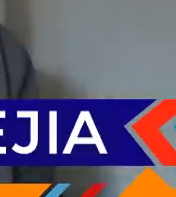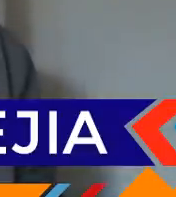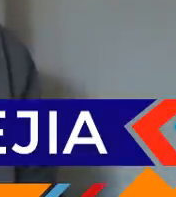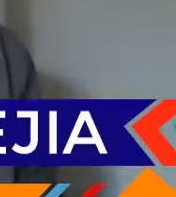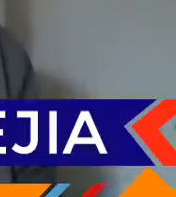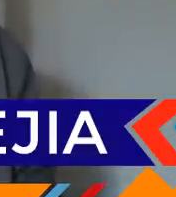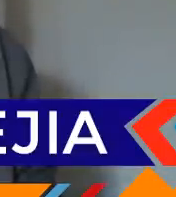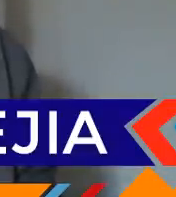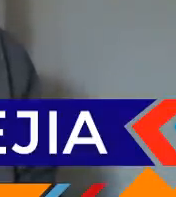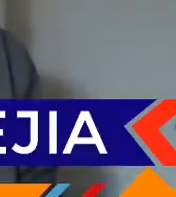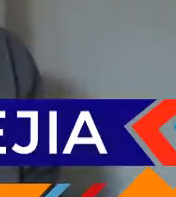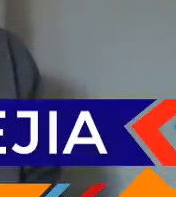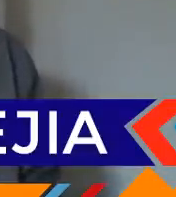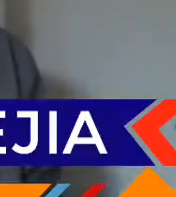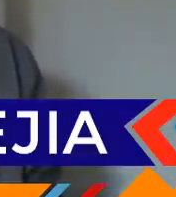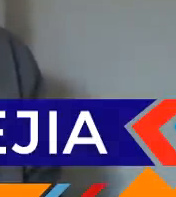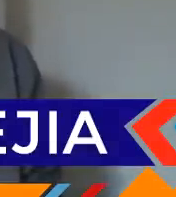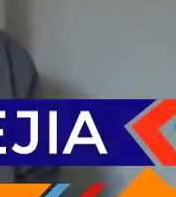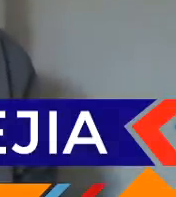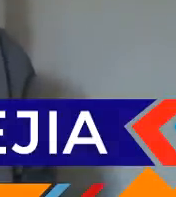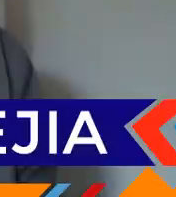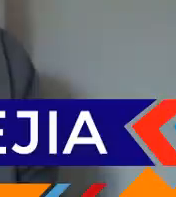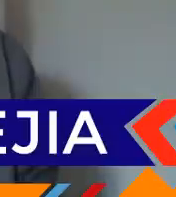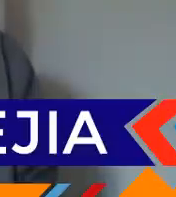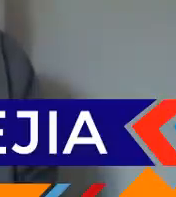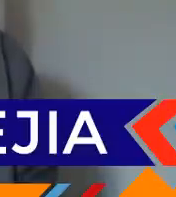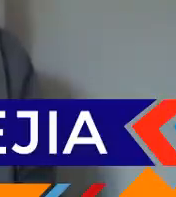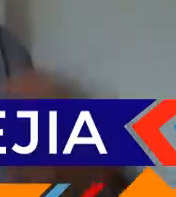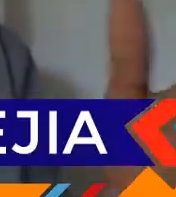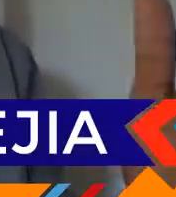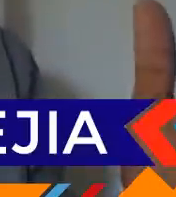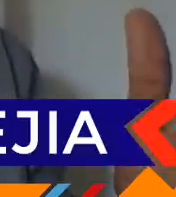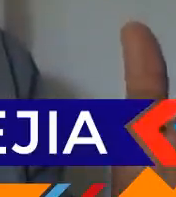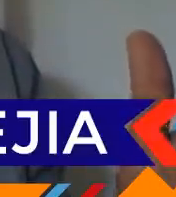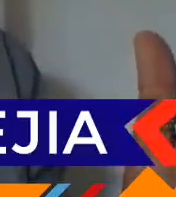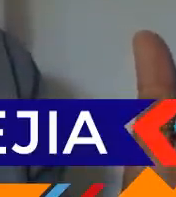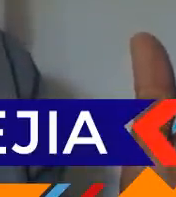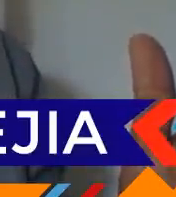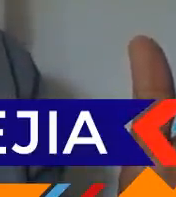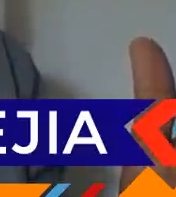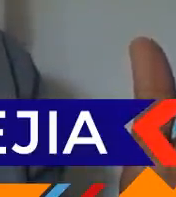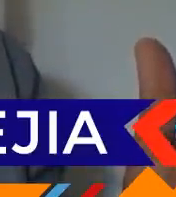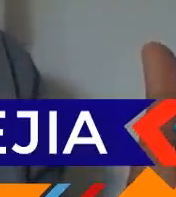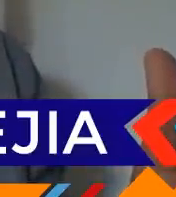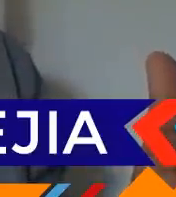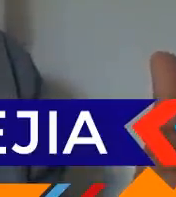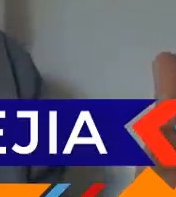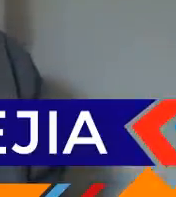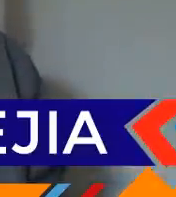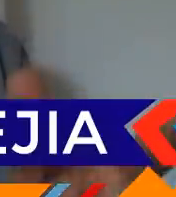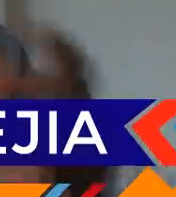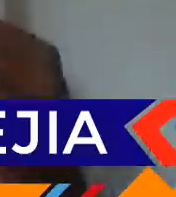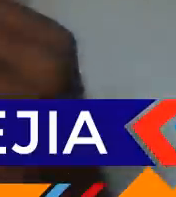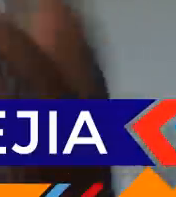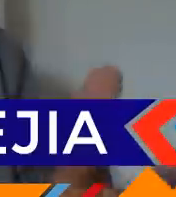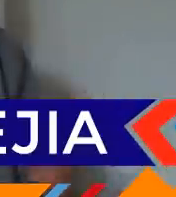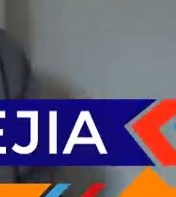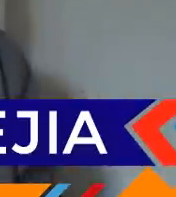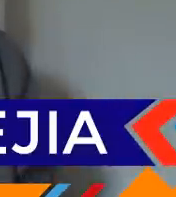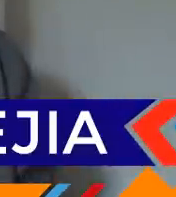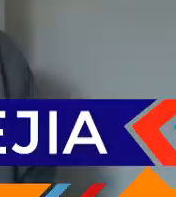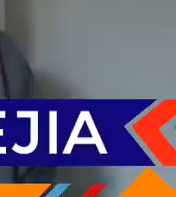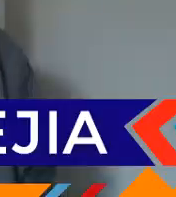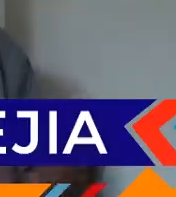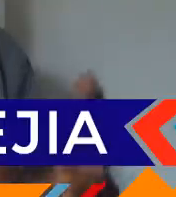hágalo de la campanita para que lleguen todas las notificaciones y darle me gusta si les gusta nuestro contenido quien le va